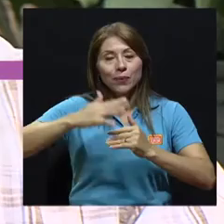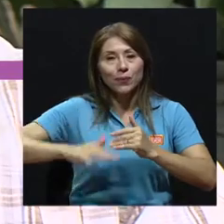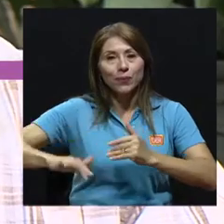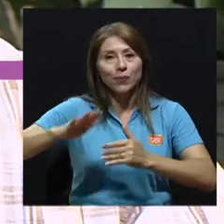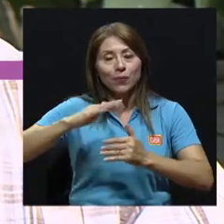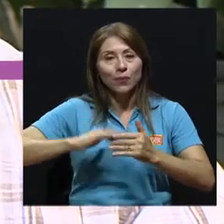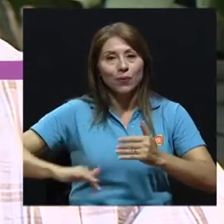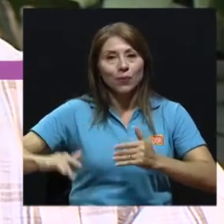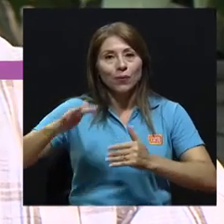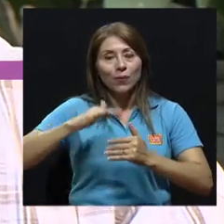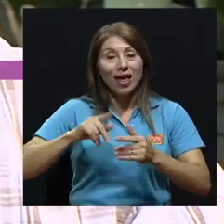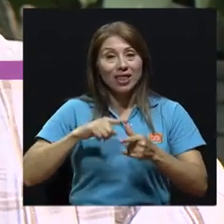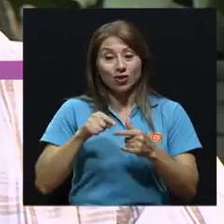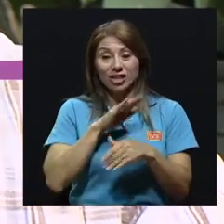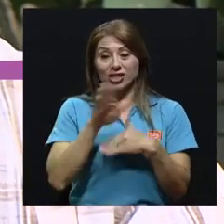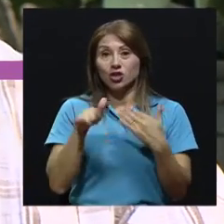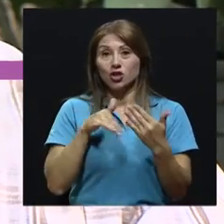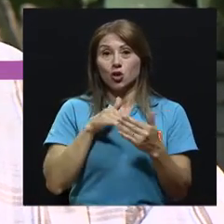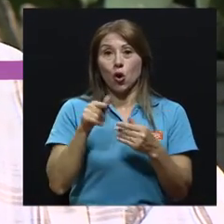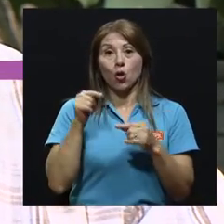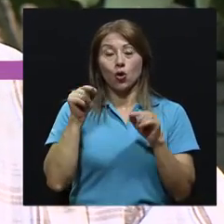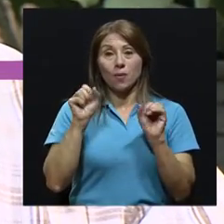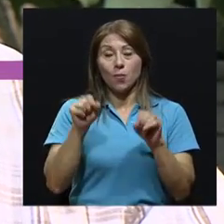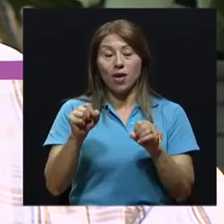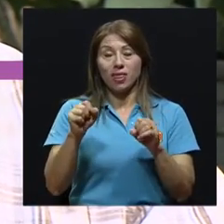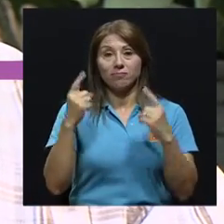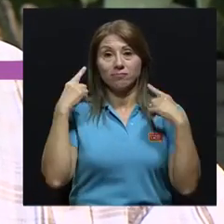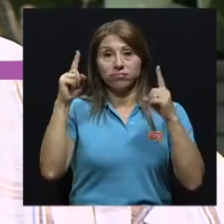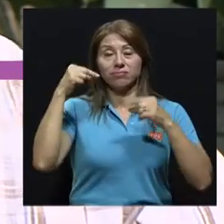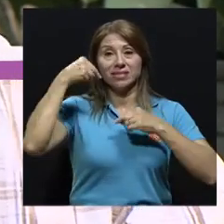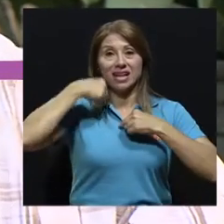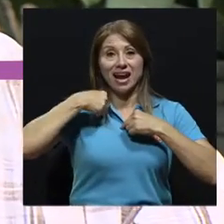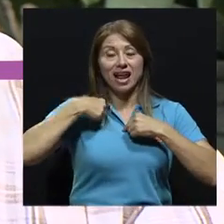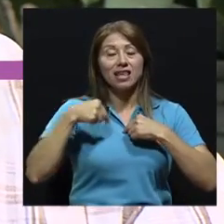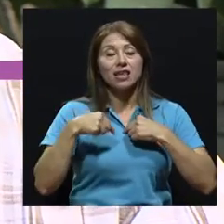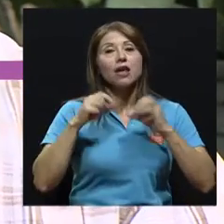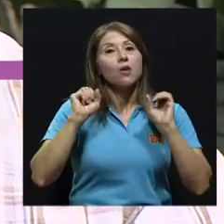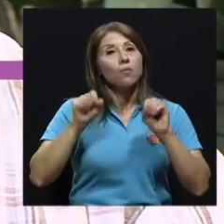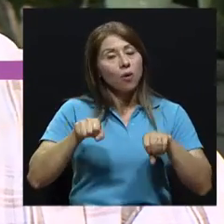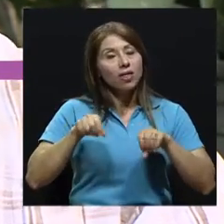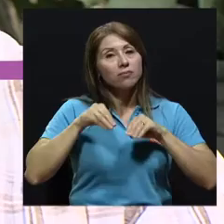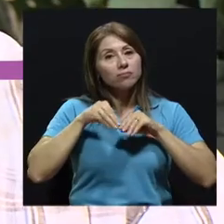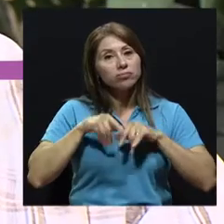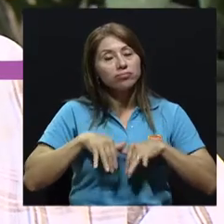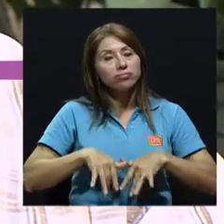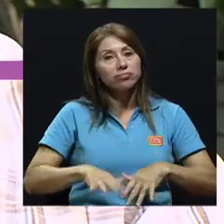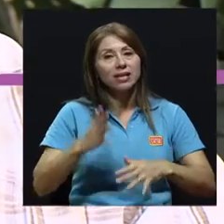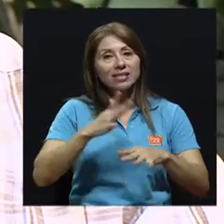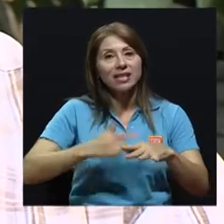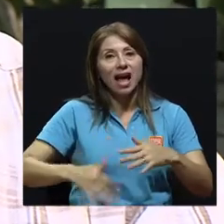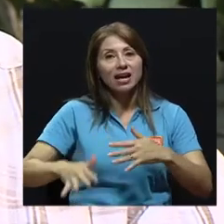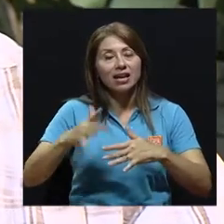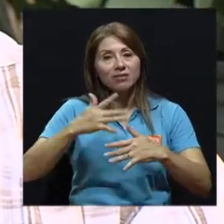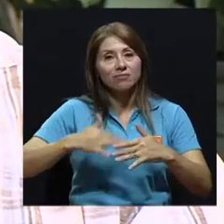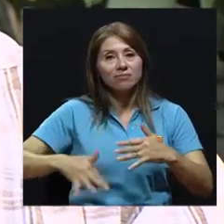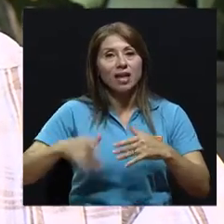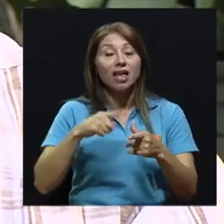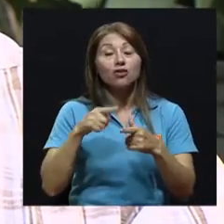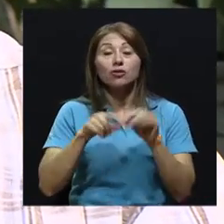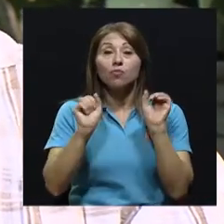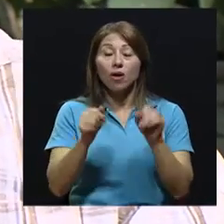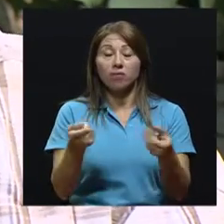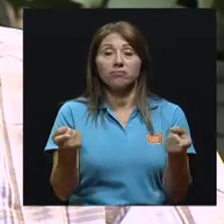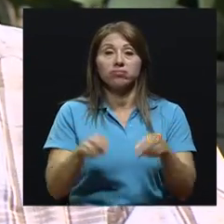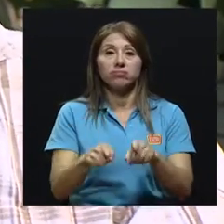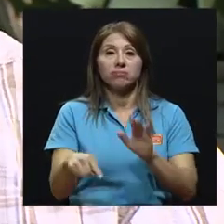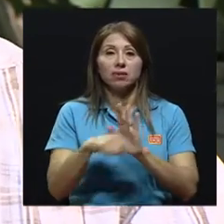prácticamente se va a llegar a disolver directamente en la sangre. Entonces, eso va a generar un impacto más importante sobre la salud y son las partículas